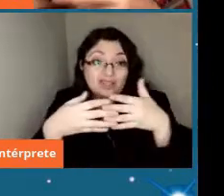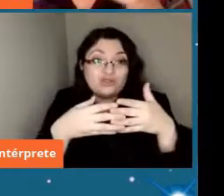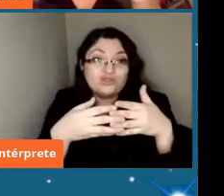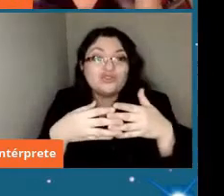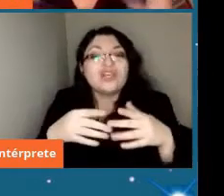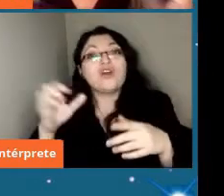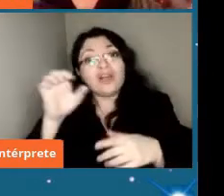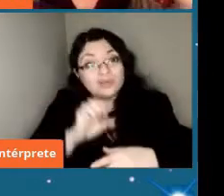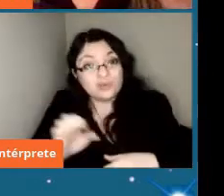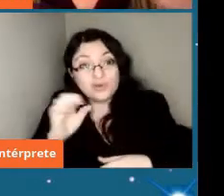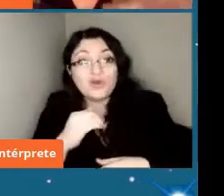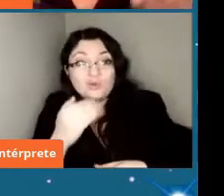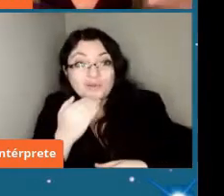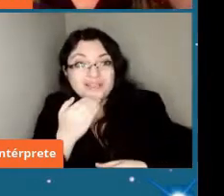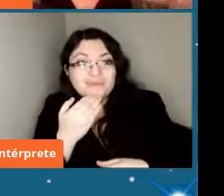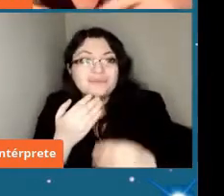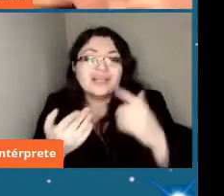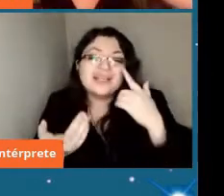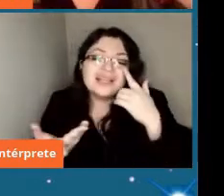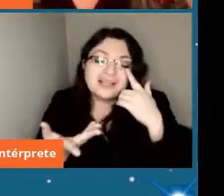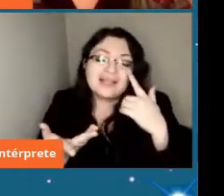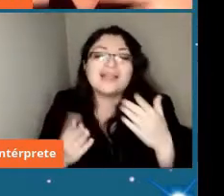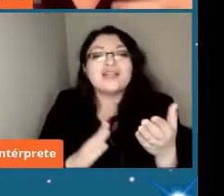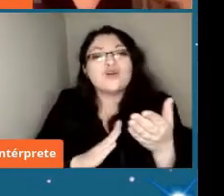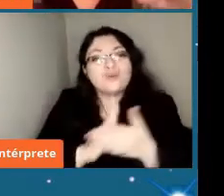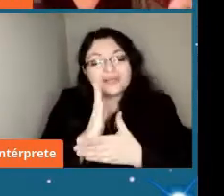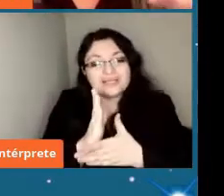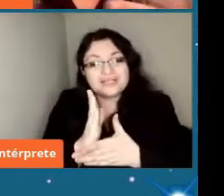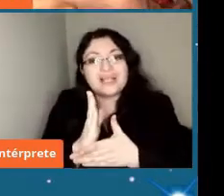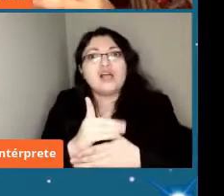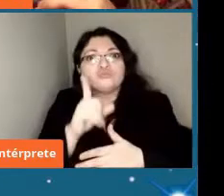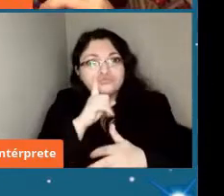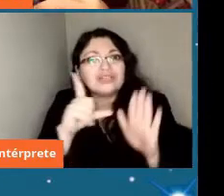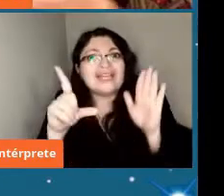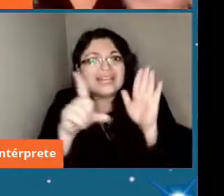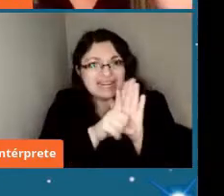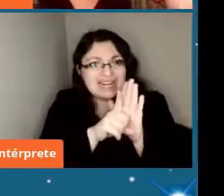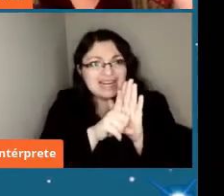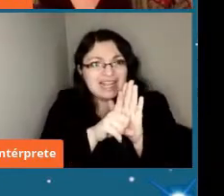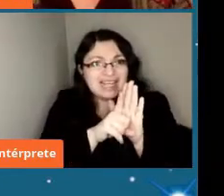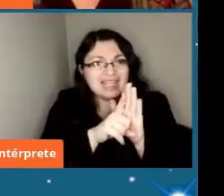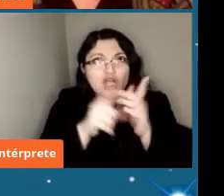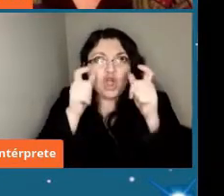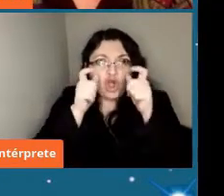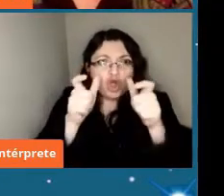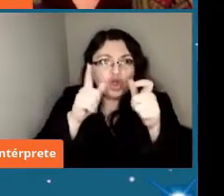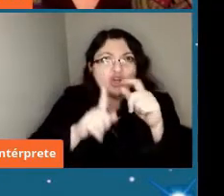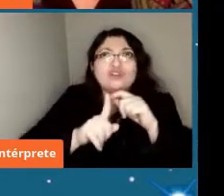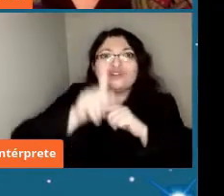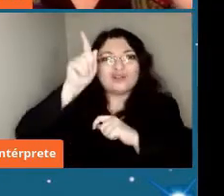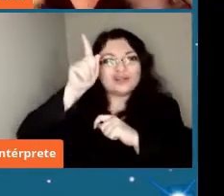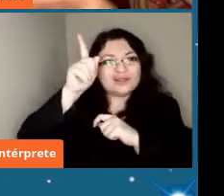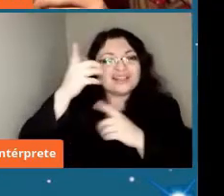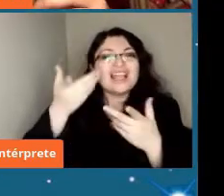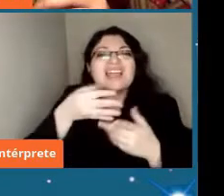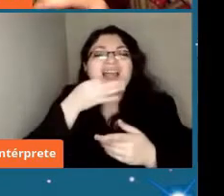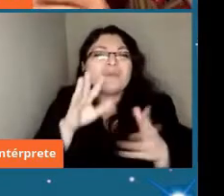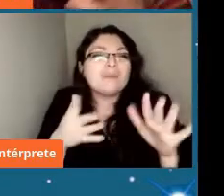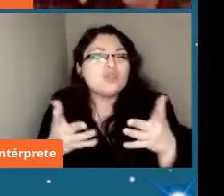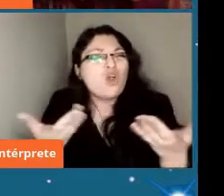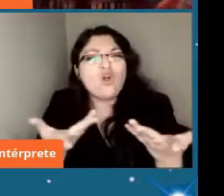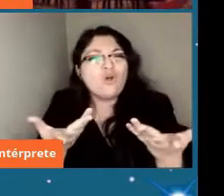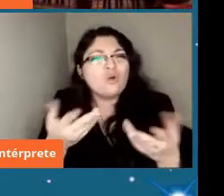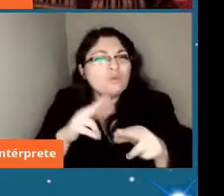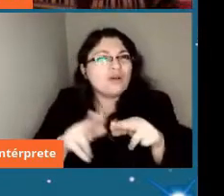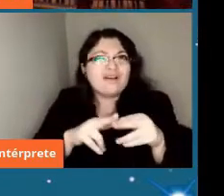Europa de empezar a tener una legislación espacial que diga más o menos cómo va a operar esto o sea